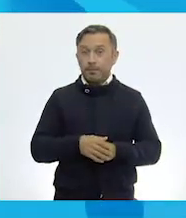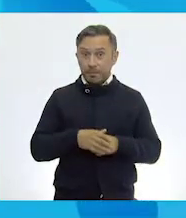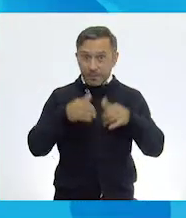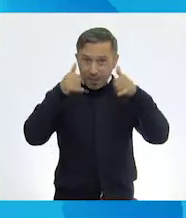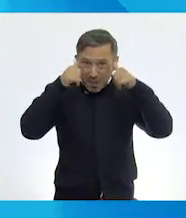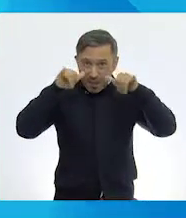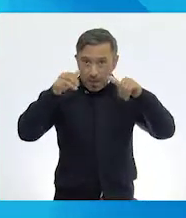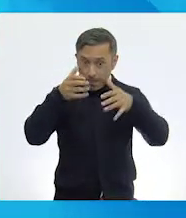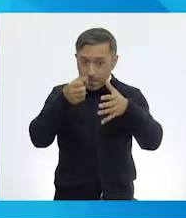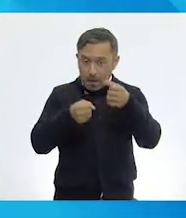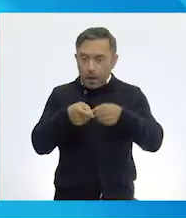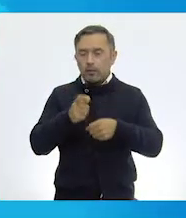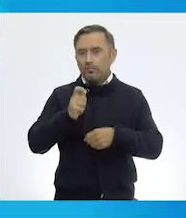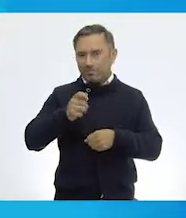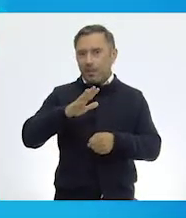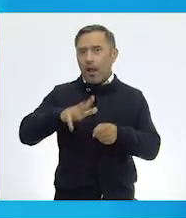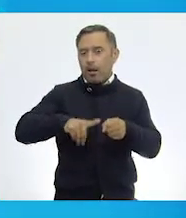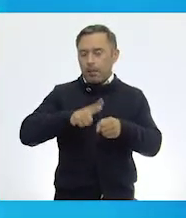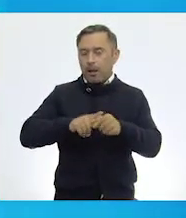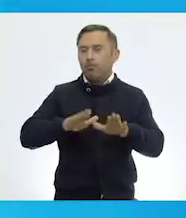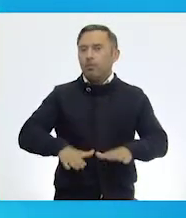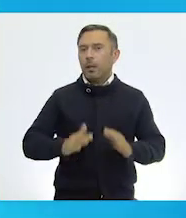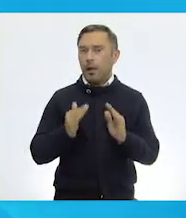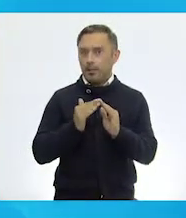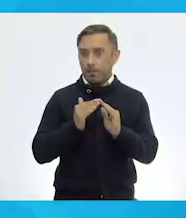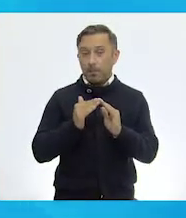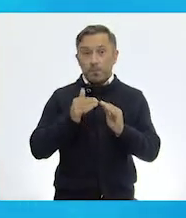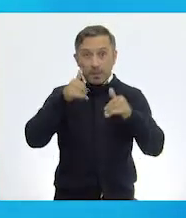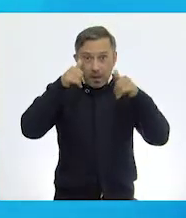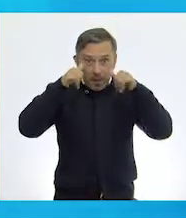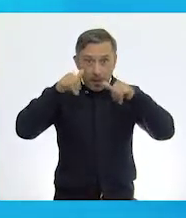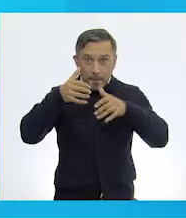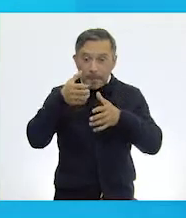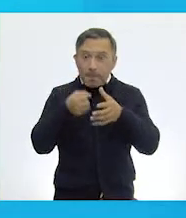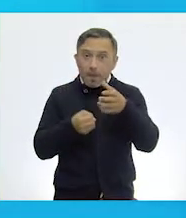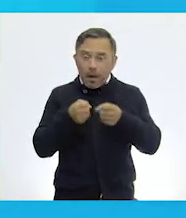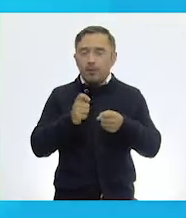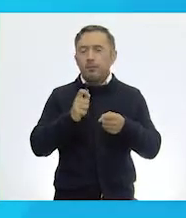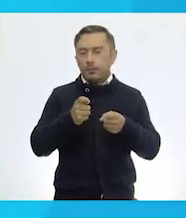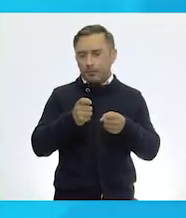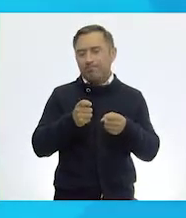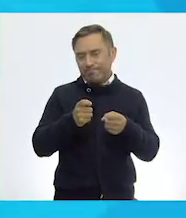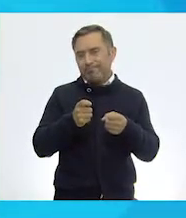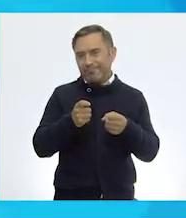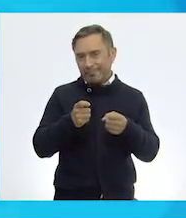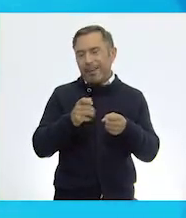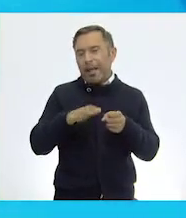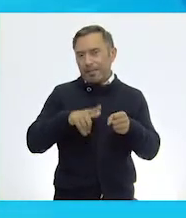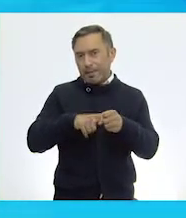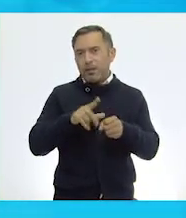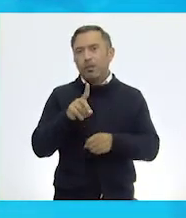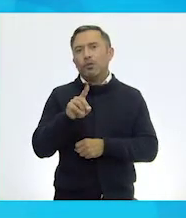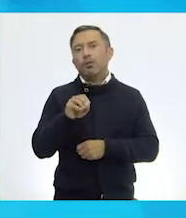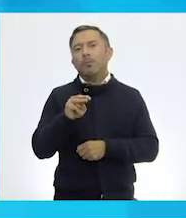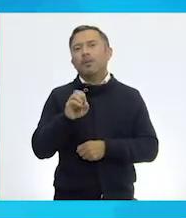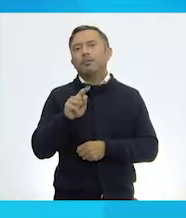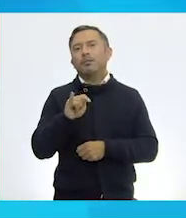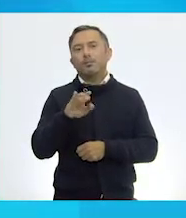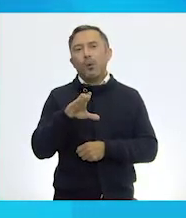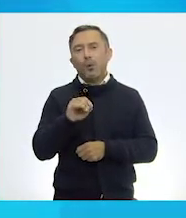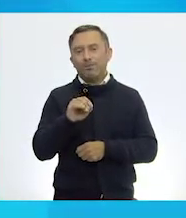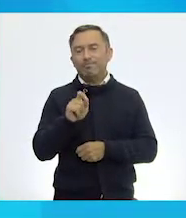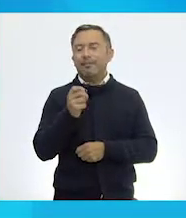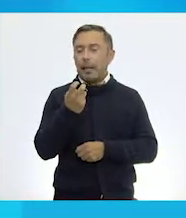doméstico. Entonces, la vaca corresponde a nuestros animales domésticos. Así que también los vamos a...